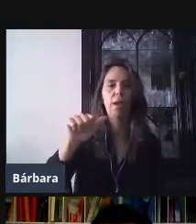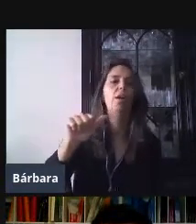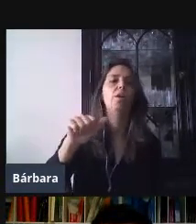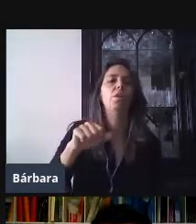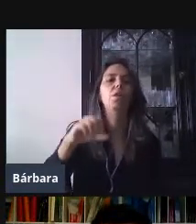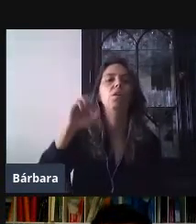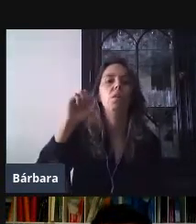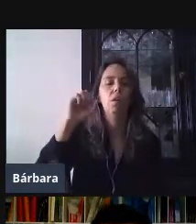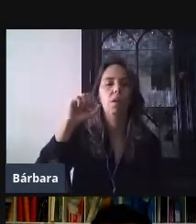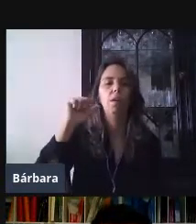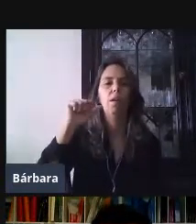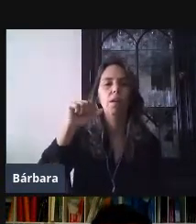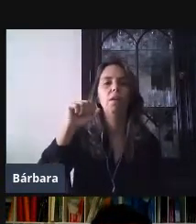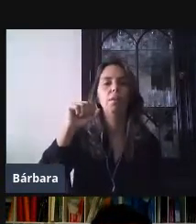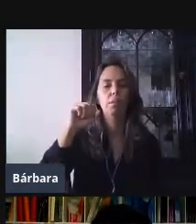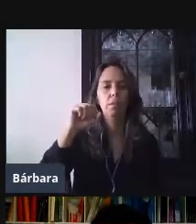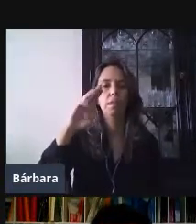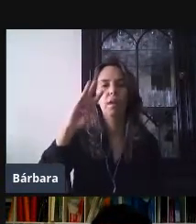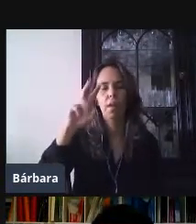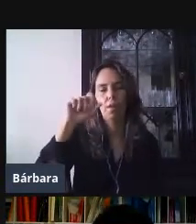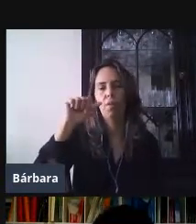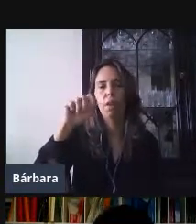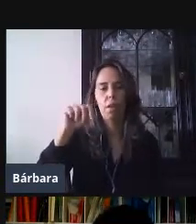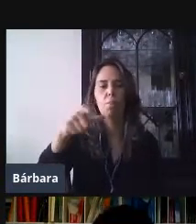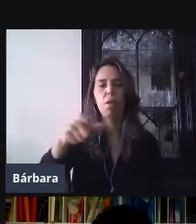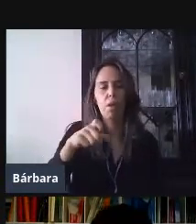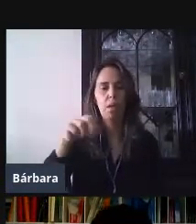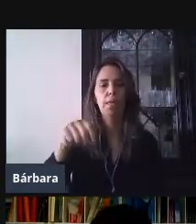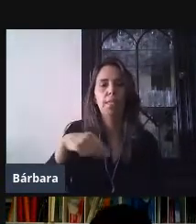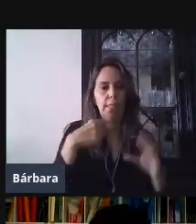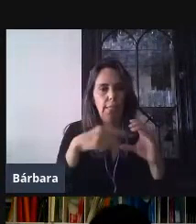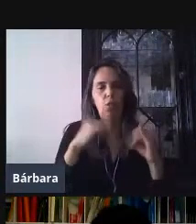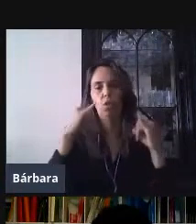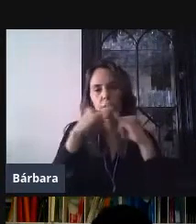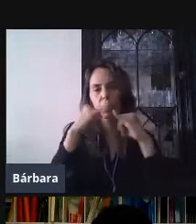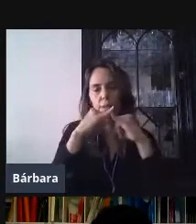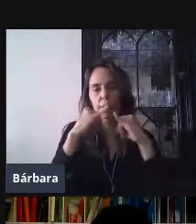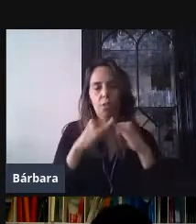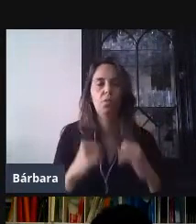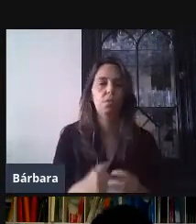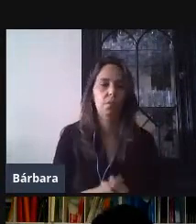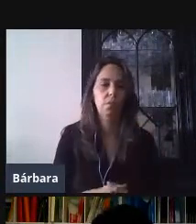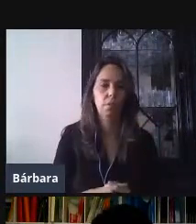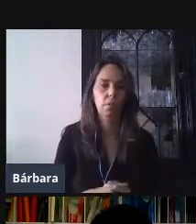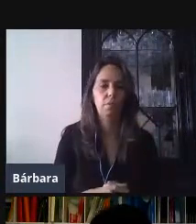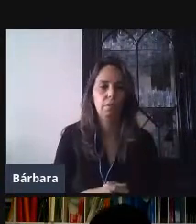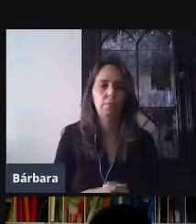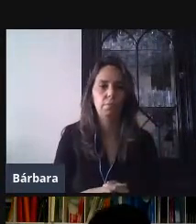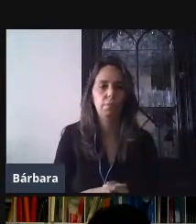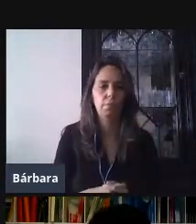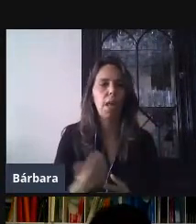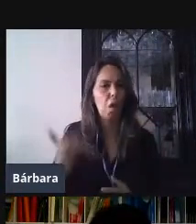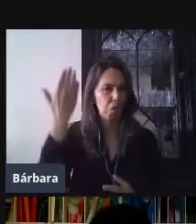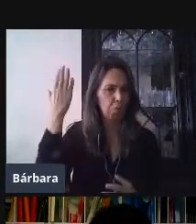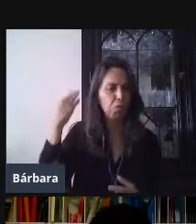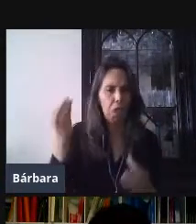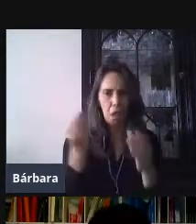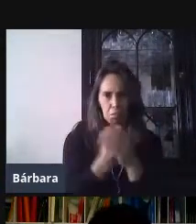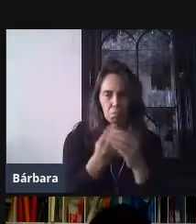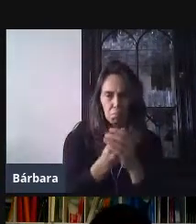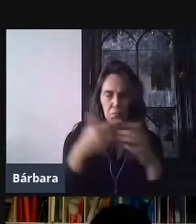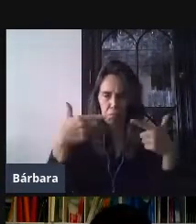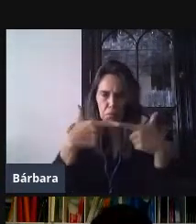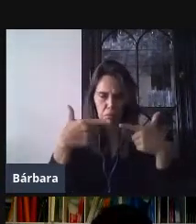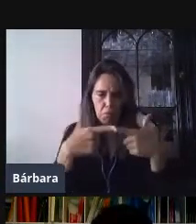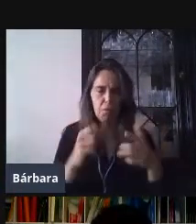.mx, maestros, maestros, para poder ingresar que muchas y muchos de ustedes ya ingresaron o ya han entrado a Classroom, ya han entrado a Drive, es la